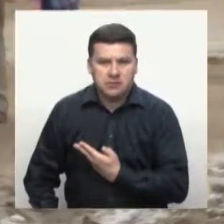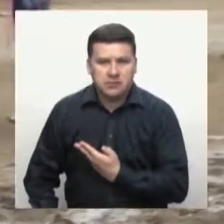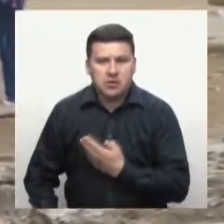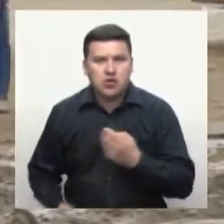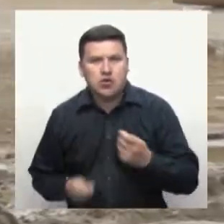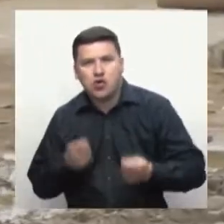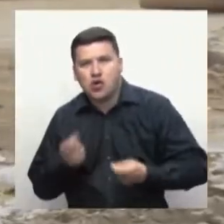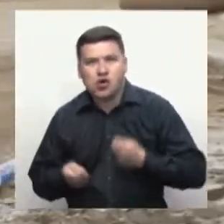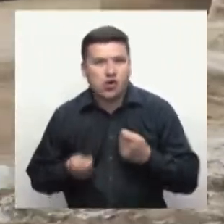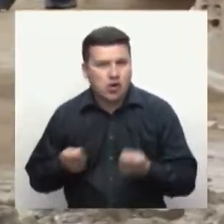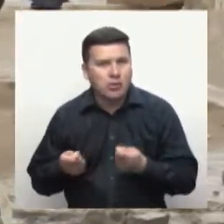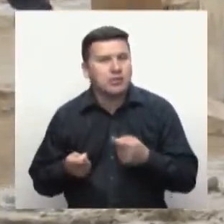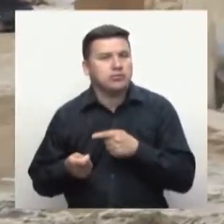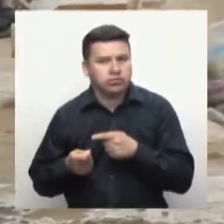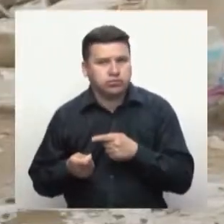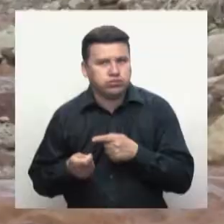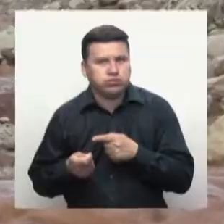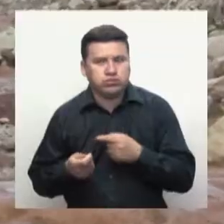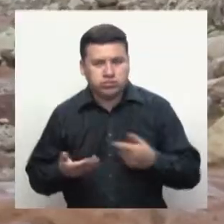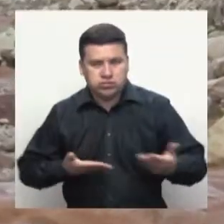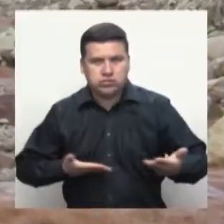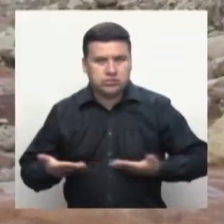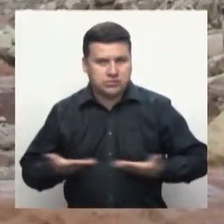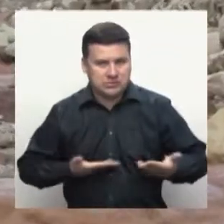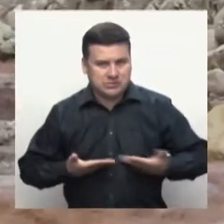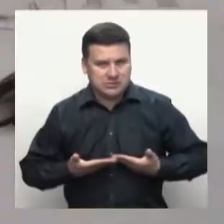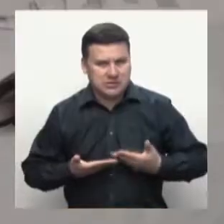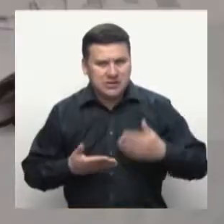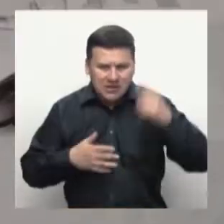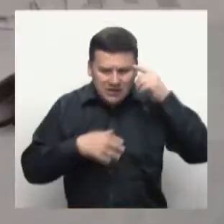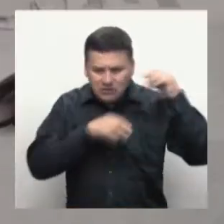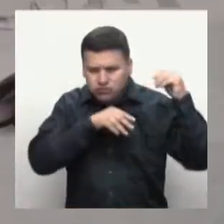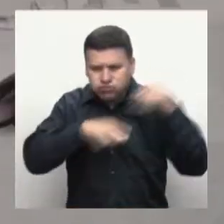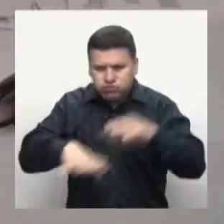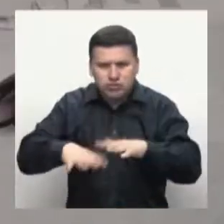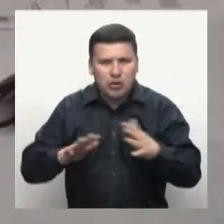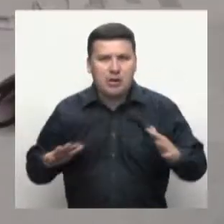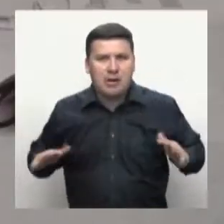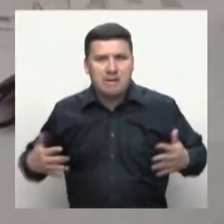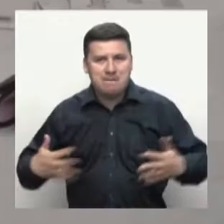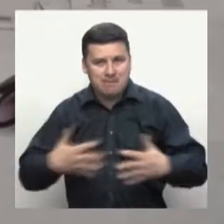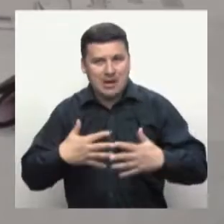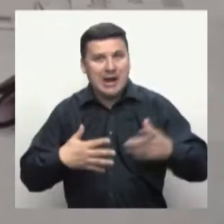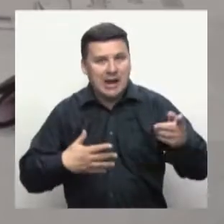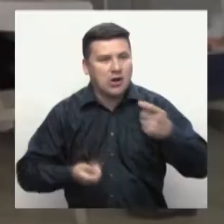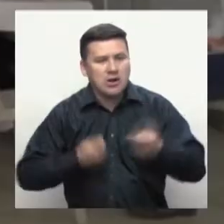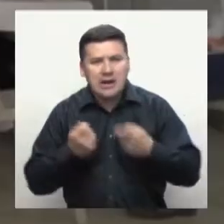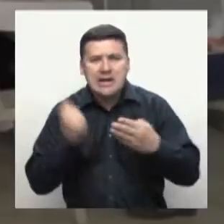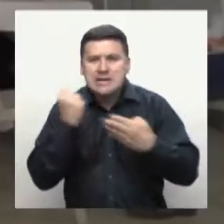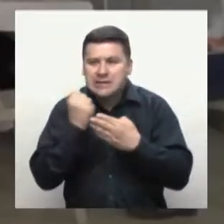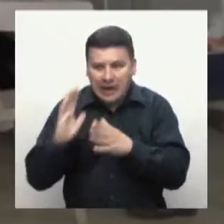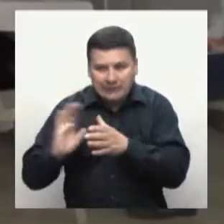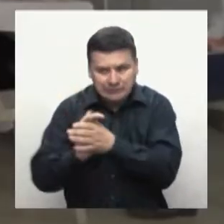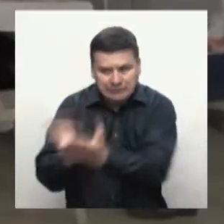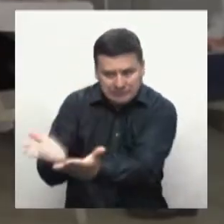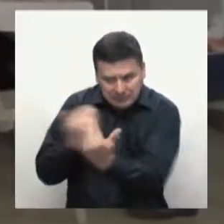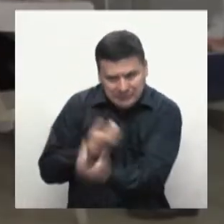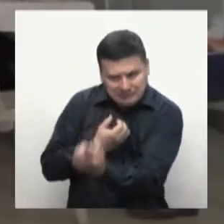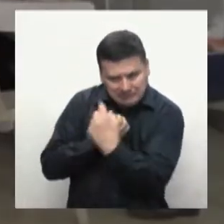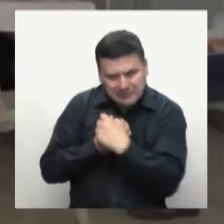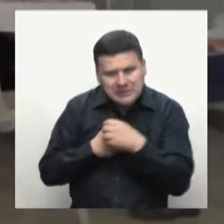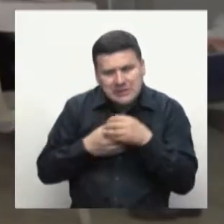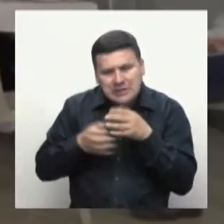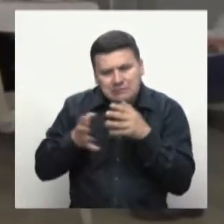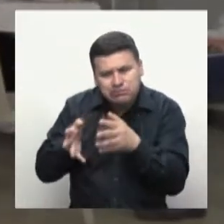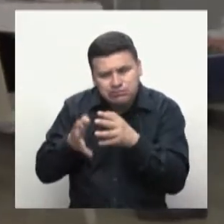contaban con su establecimiento en la zona de la catástrofe en Mocoa y de la mano del SENA y demás entidades vinculadas a la jornada espera